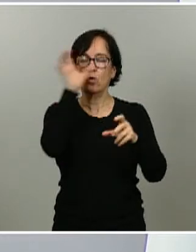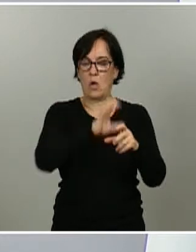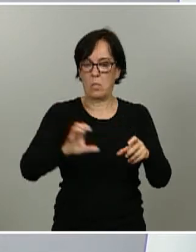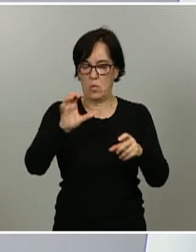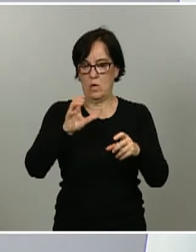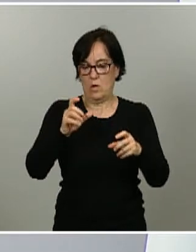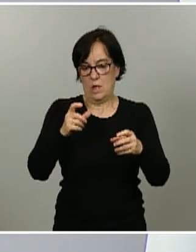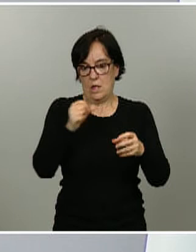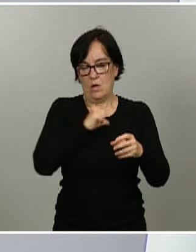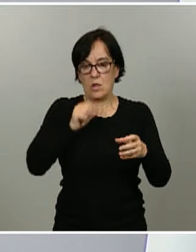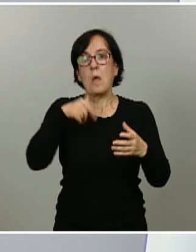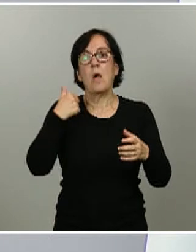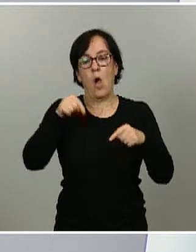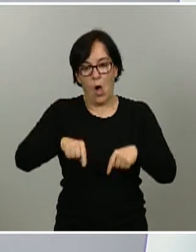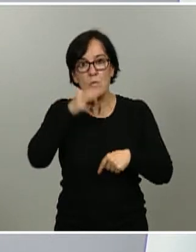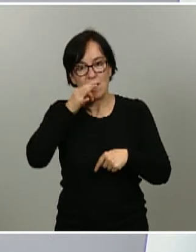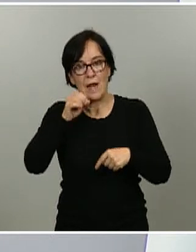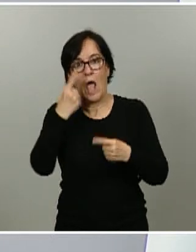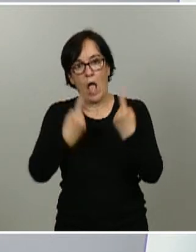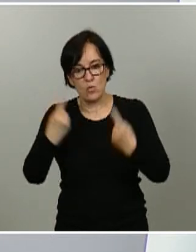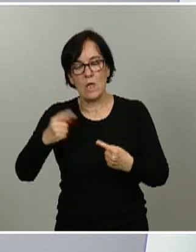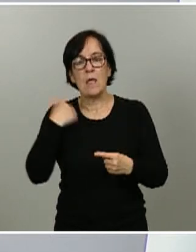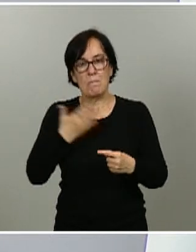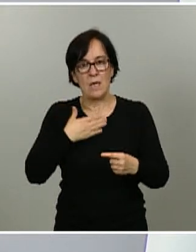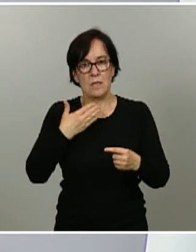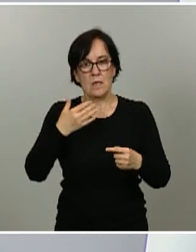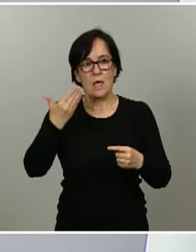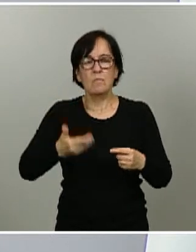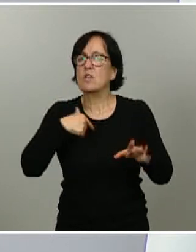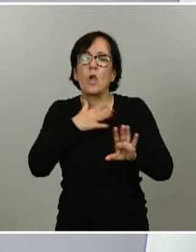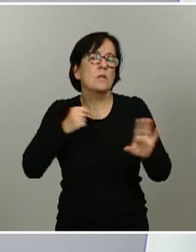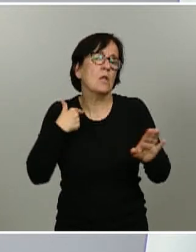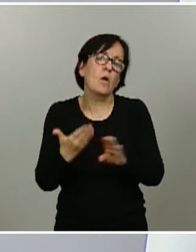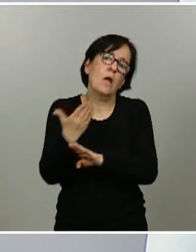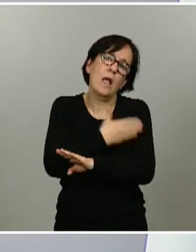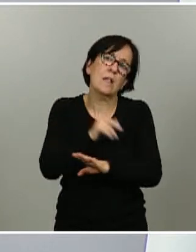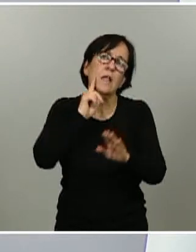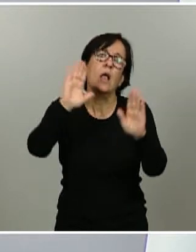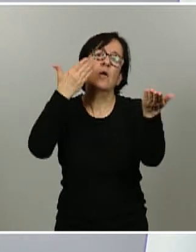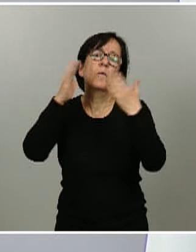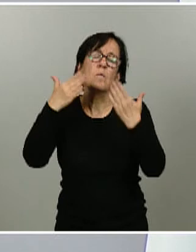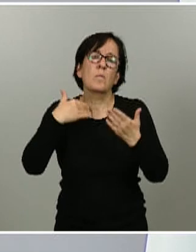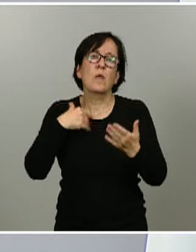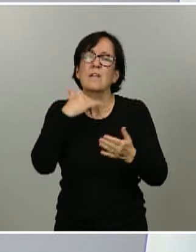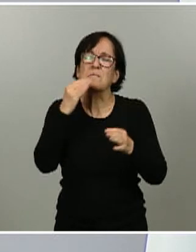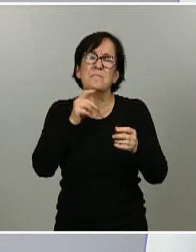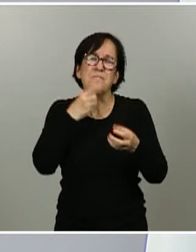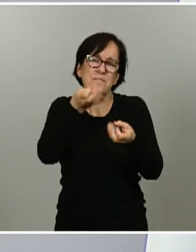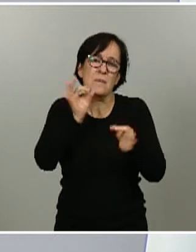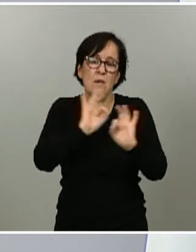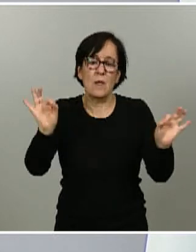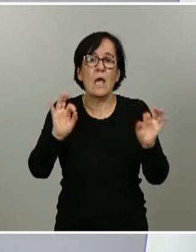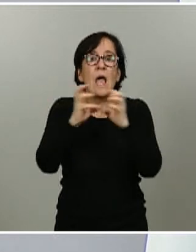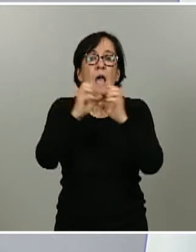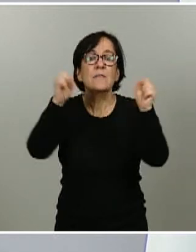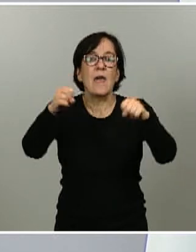un conjunto también importante y yo no quiero anticipar nada respecto a ninguna propuesta recibida ni respecto a ninguna decisión de las que podamos